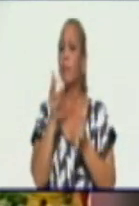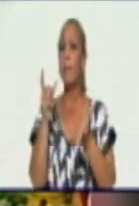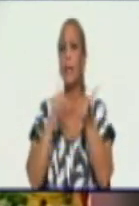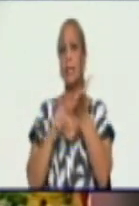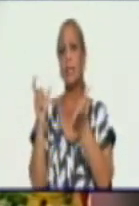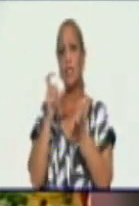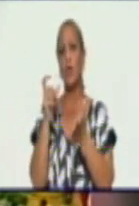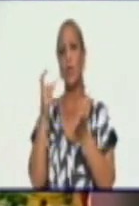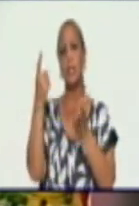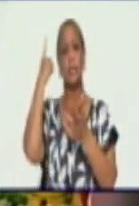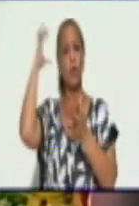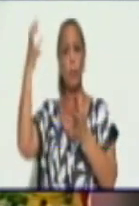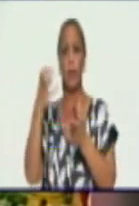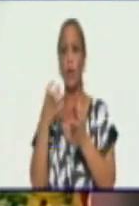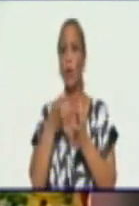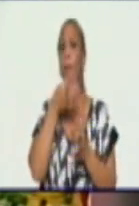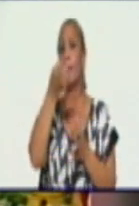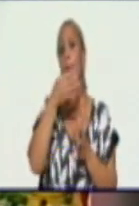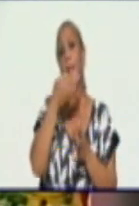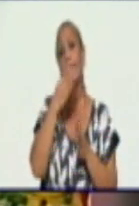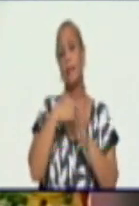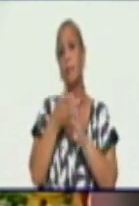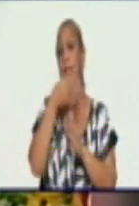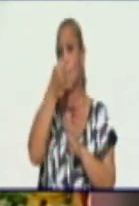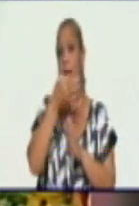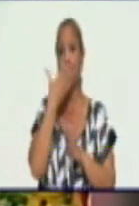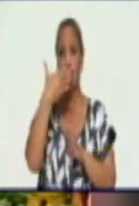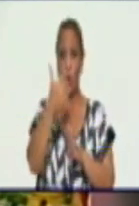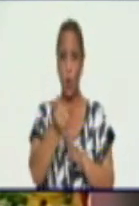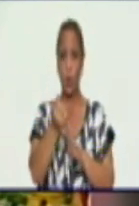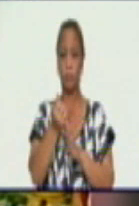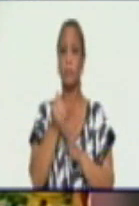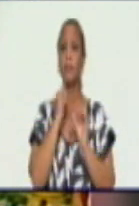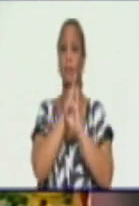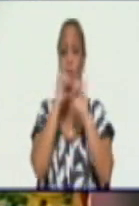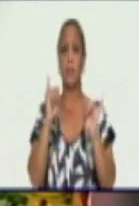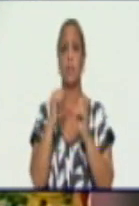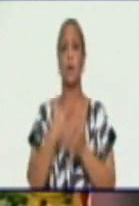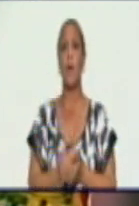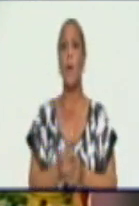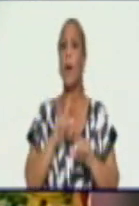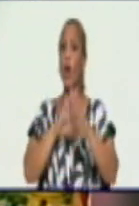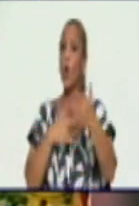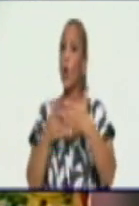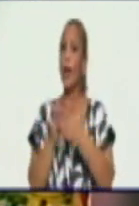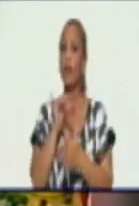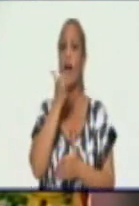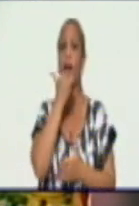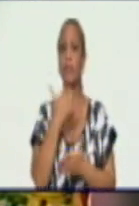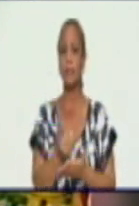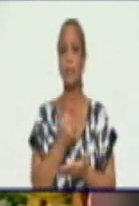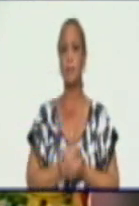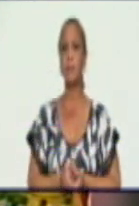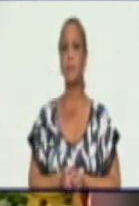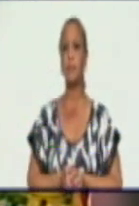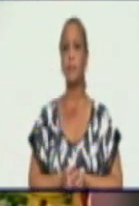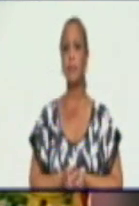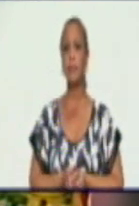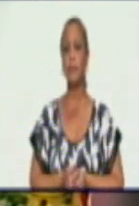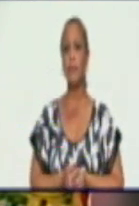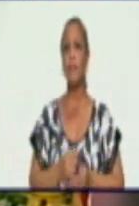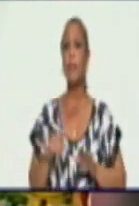para dar una información más certera del horario probable a afectar. Bueno, también se han